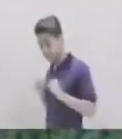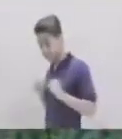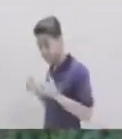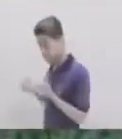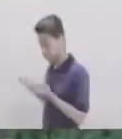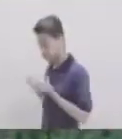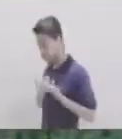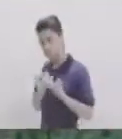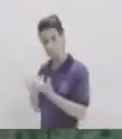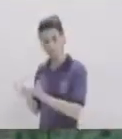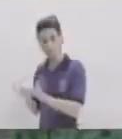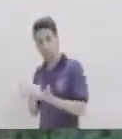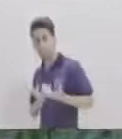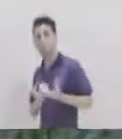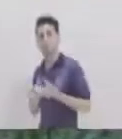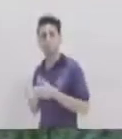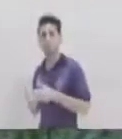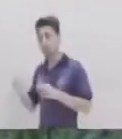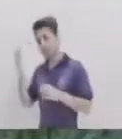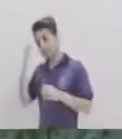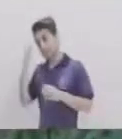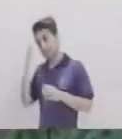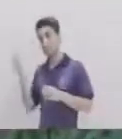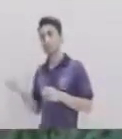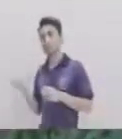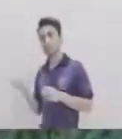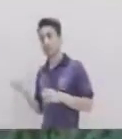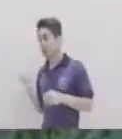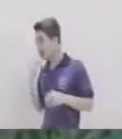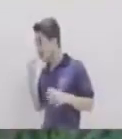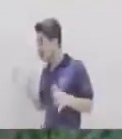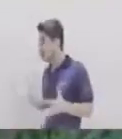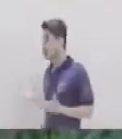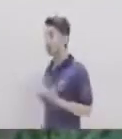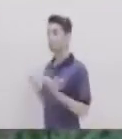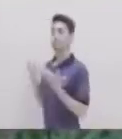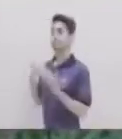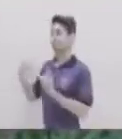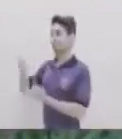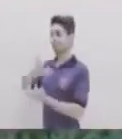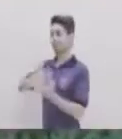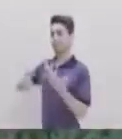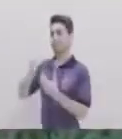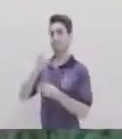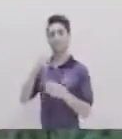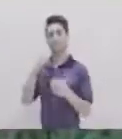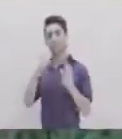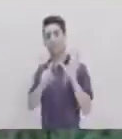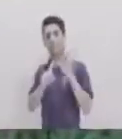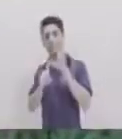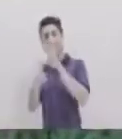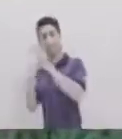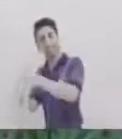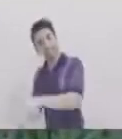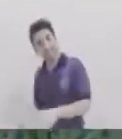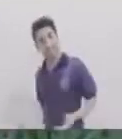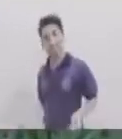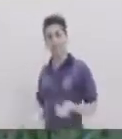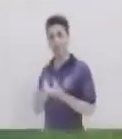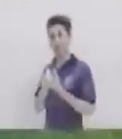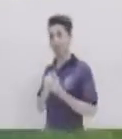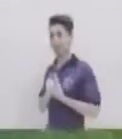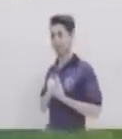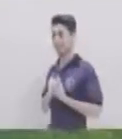una persona Que sabe dirigir Es una persona Que sabe Inspirar a los demás Para que otras personas Lo sigan a él